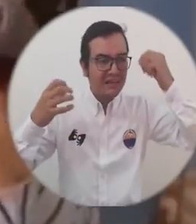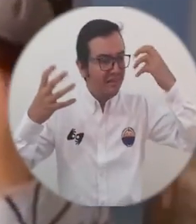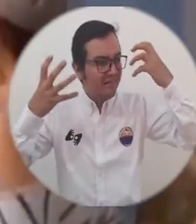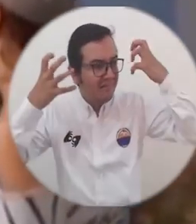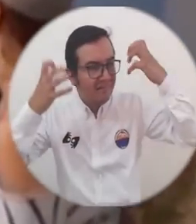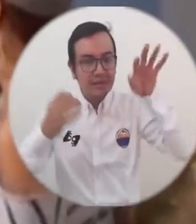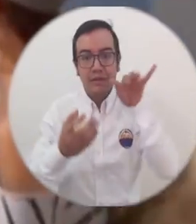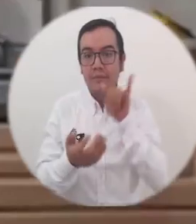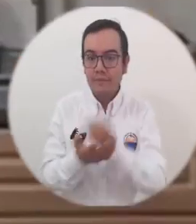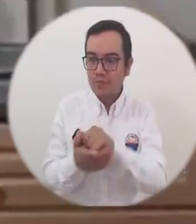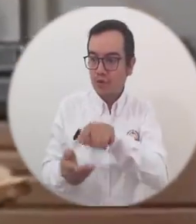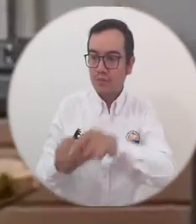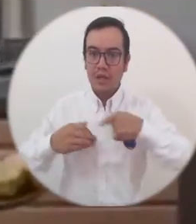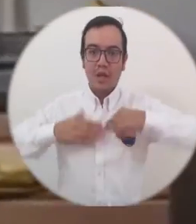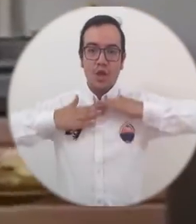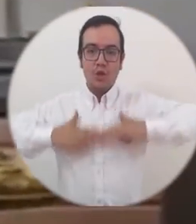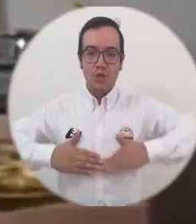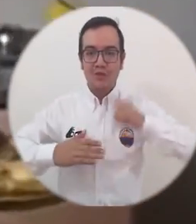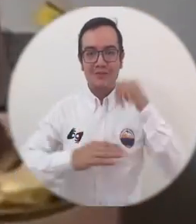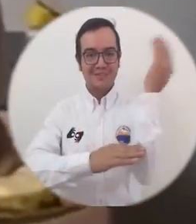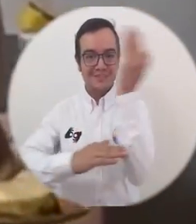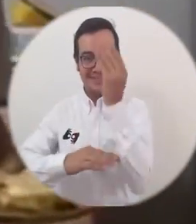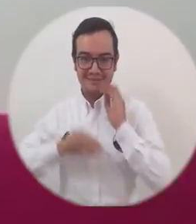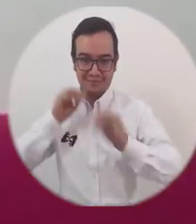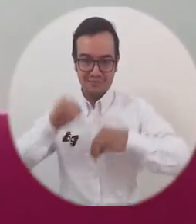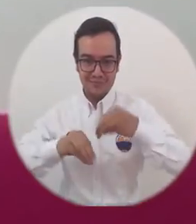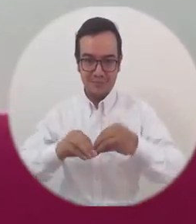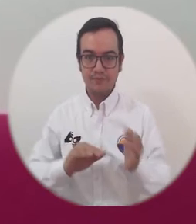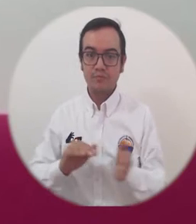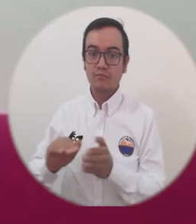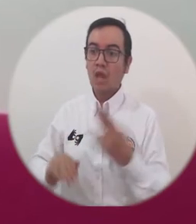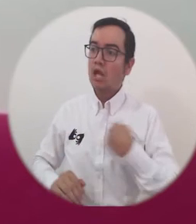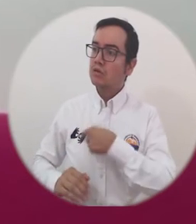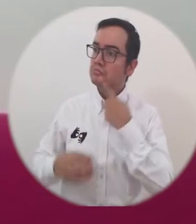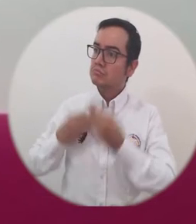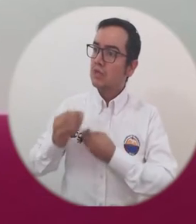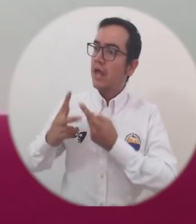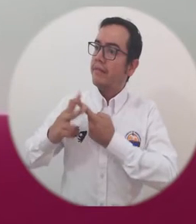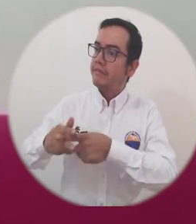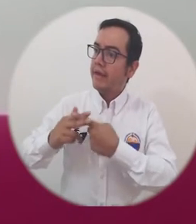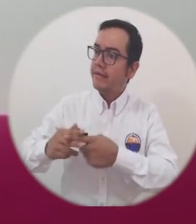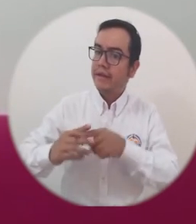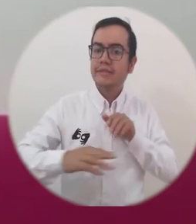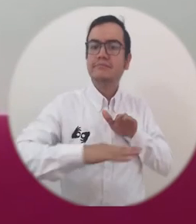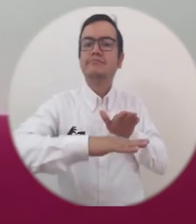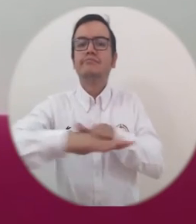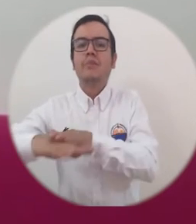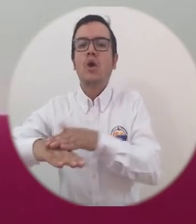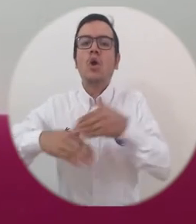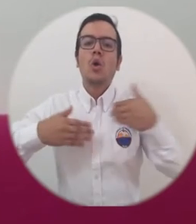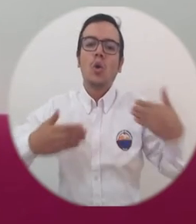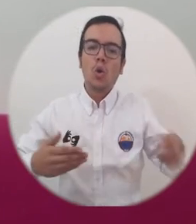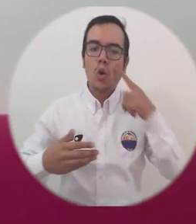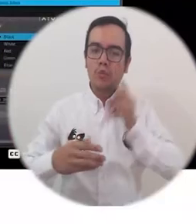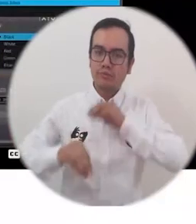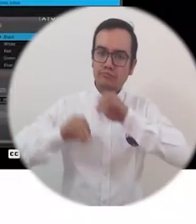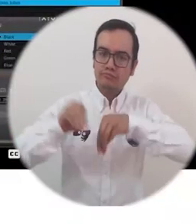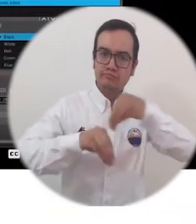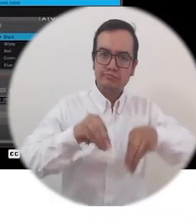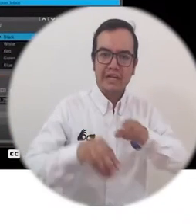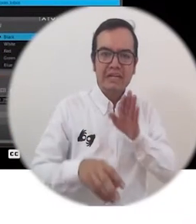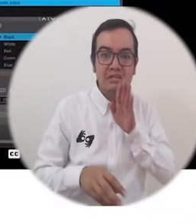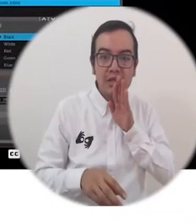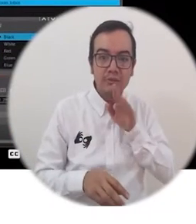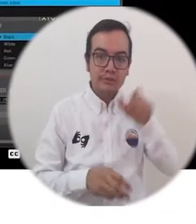por el COVID-19. Vamos a tener unos talleres de creación cinematográfica desde casa. Van a estar